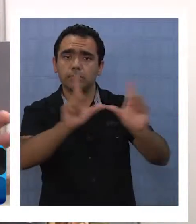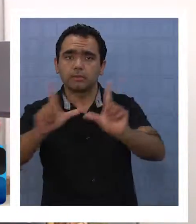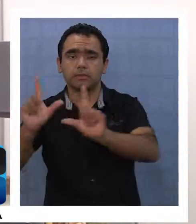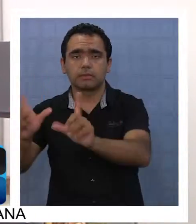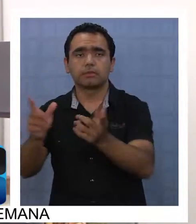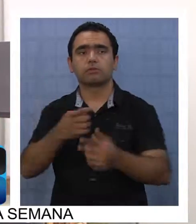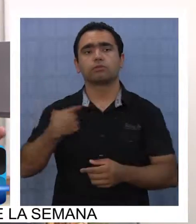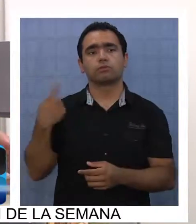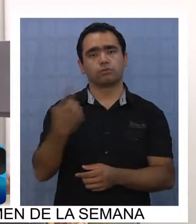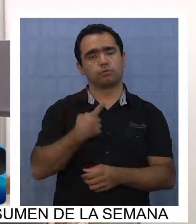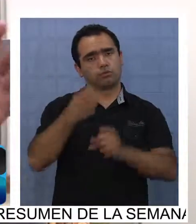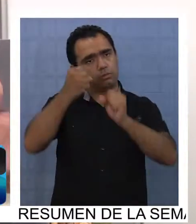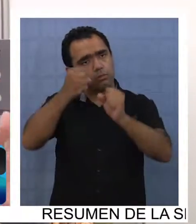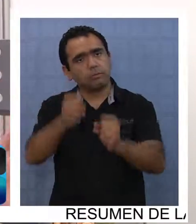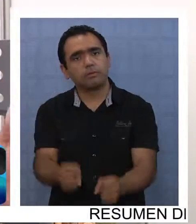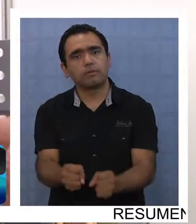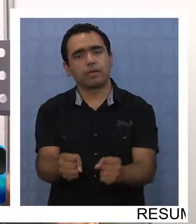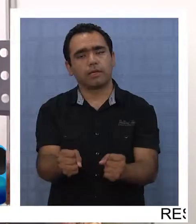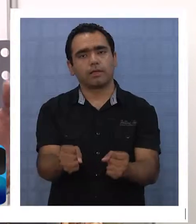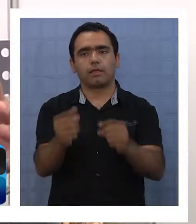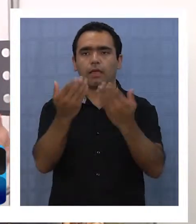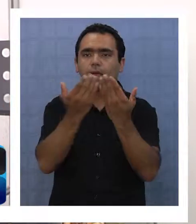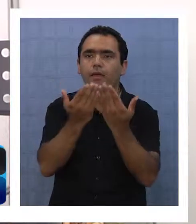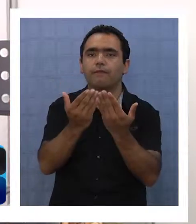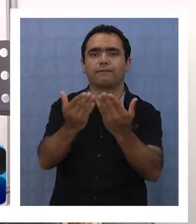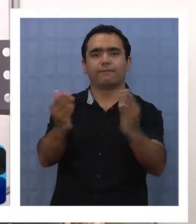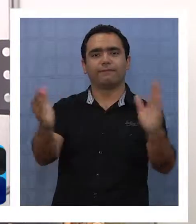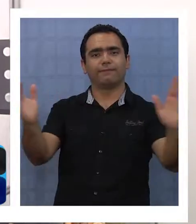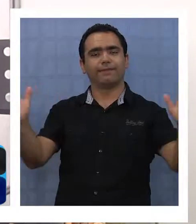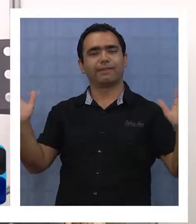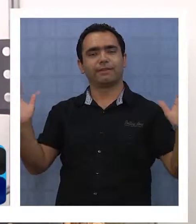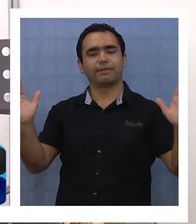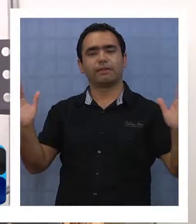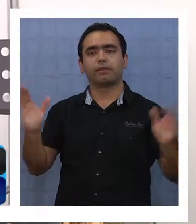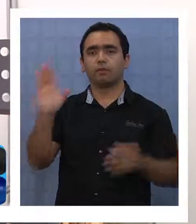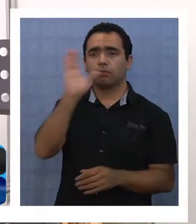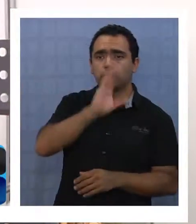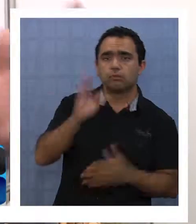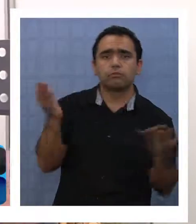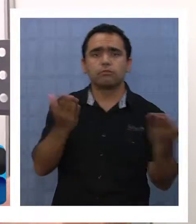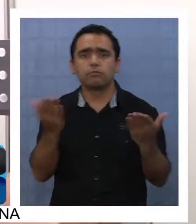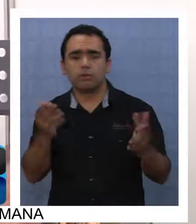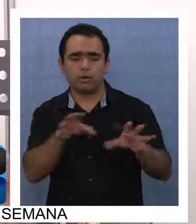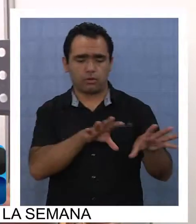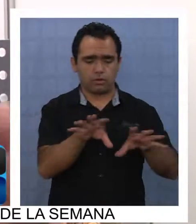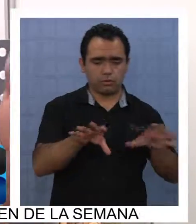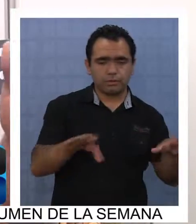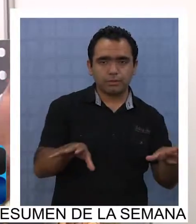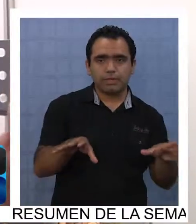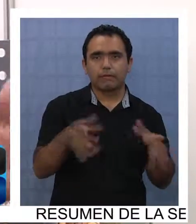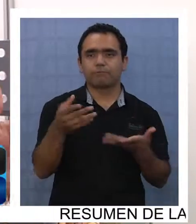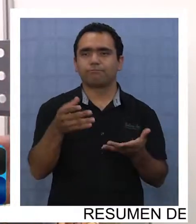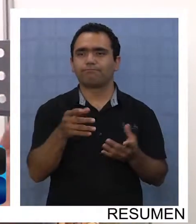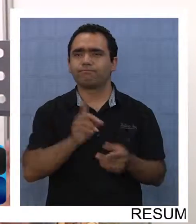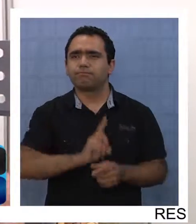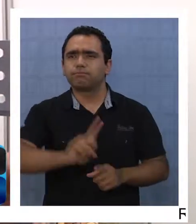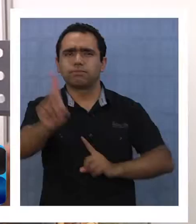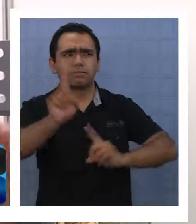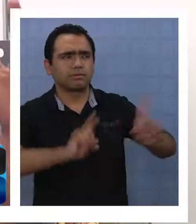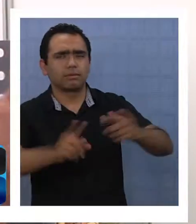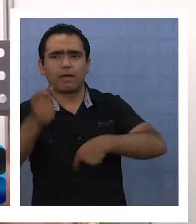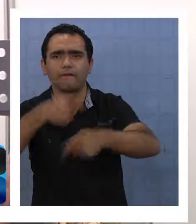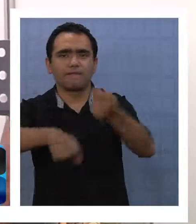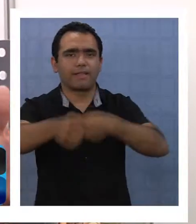nosotros podemos abrirnos y buscar la manera de llevar nuestros productos como emprendimiento, porque uno ve a un emprendedor